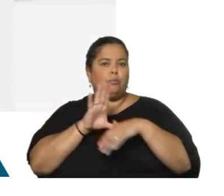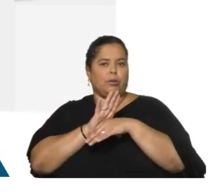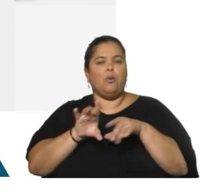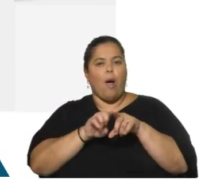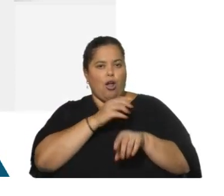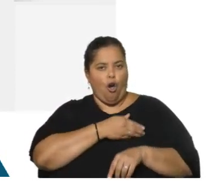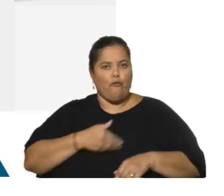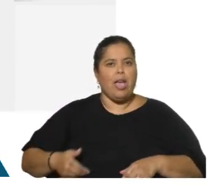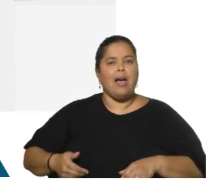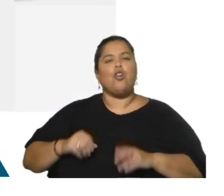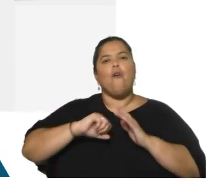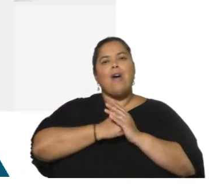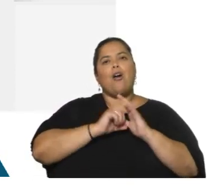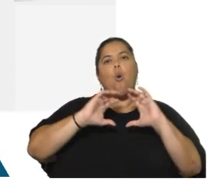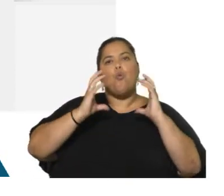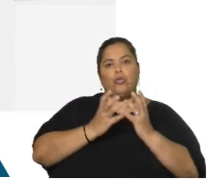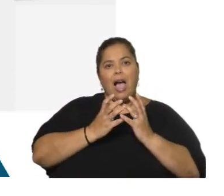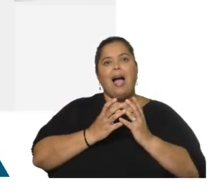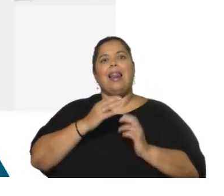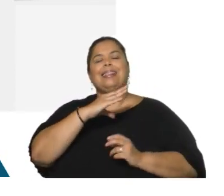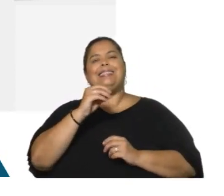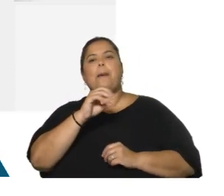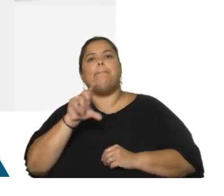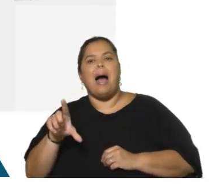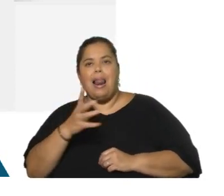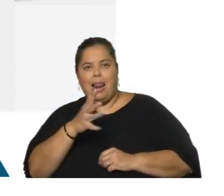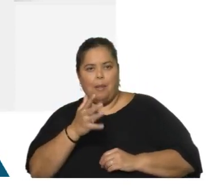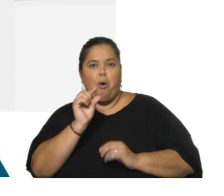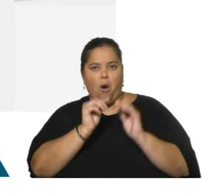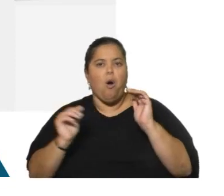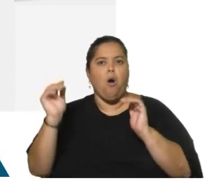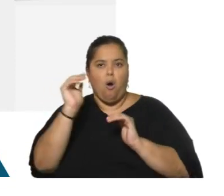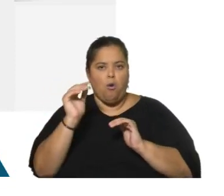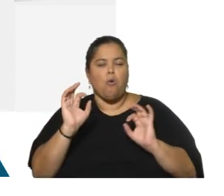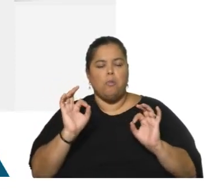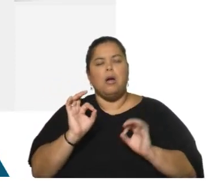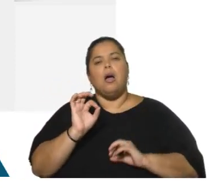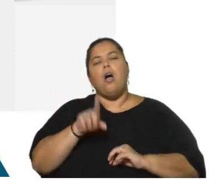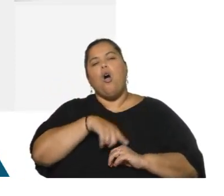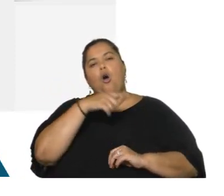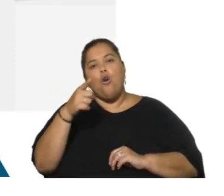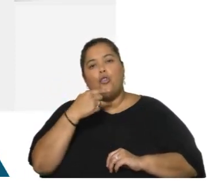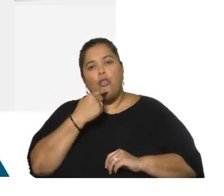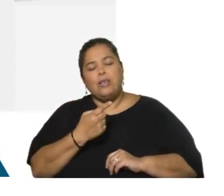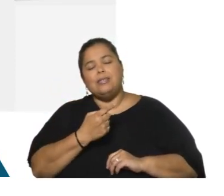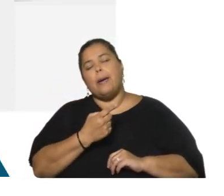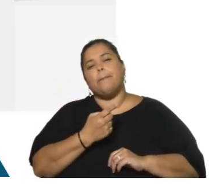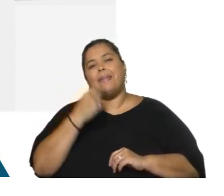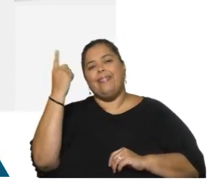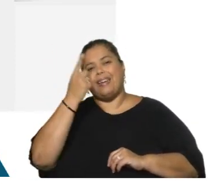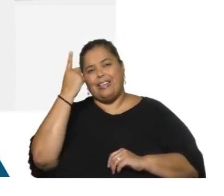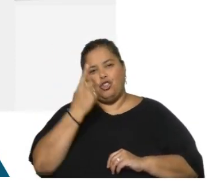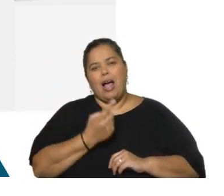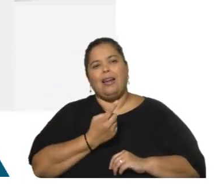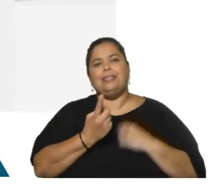Banco Mundial y Cepal están bastante por encima. Todavía no han actualizado. Y después algunas referencias también internacionales. Dos de las calificadoras de